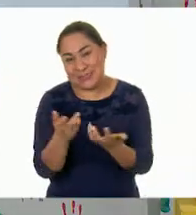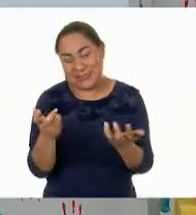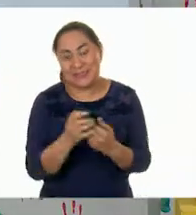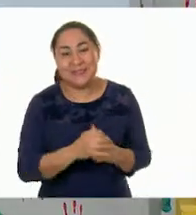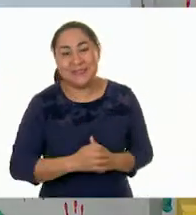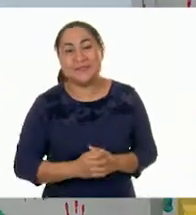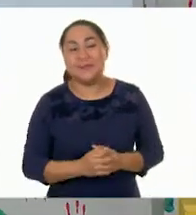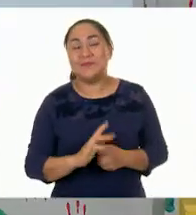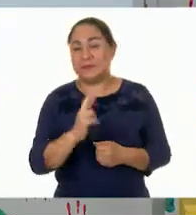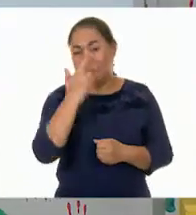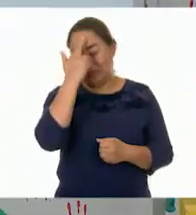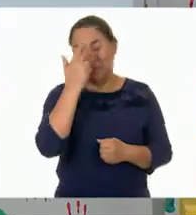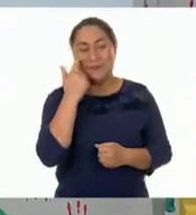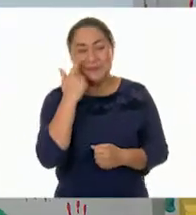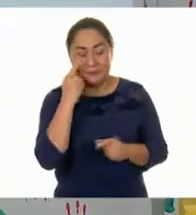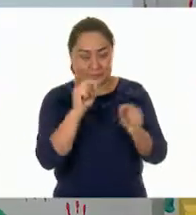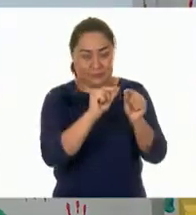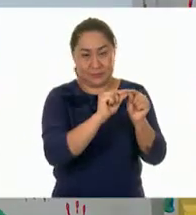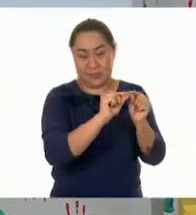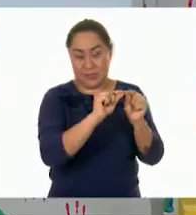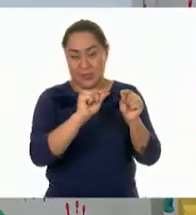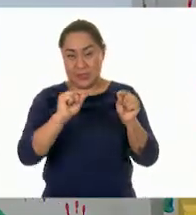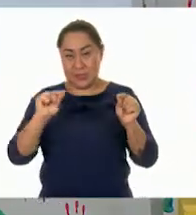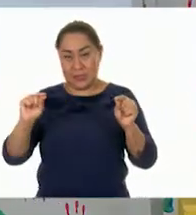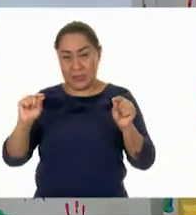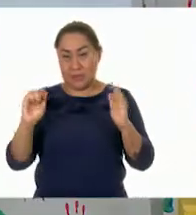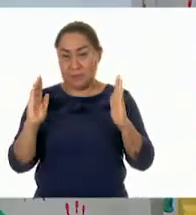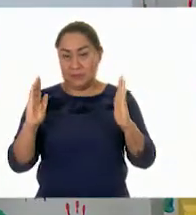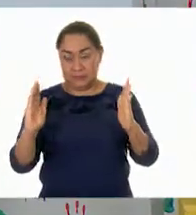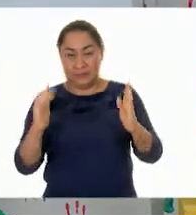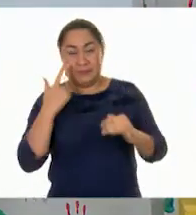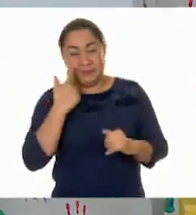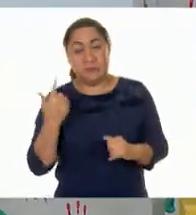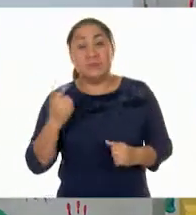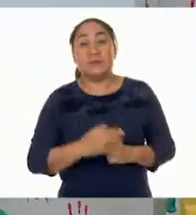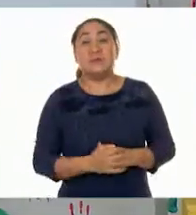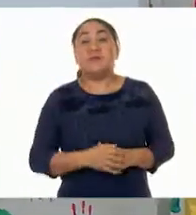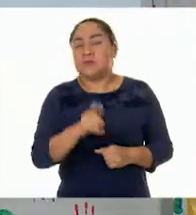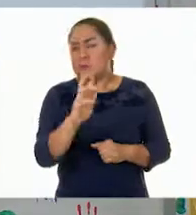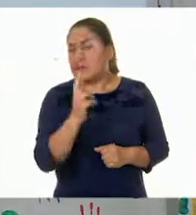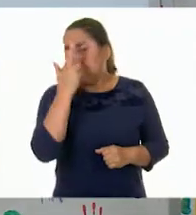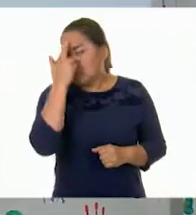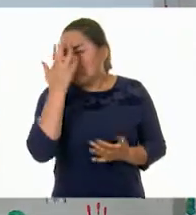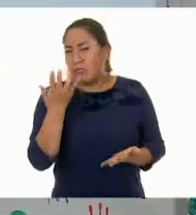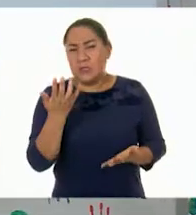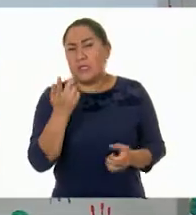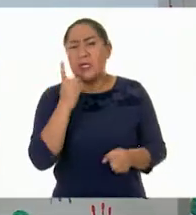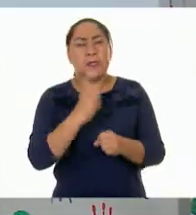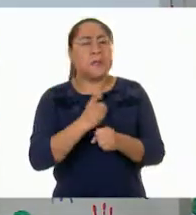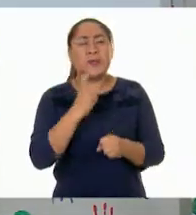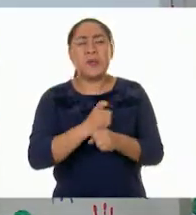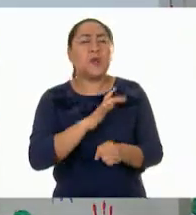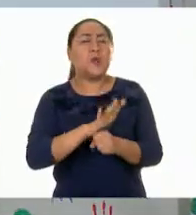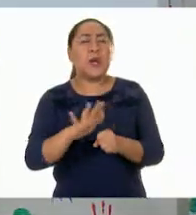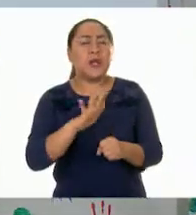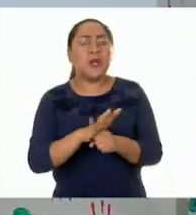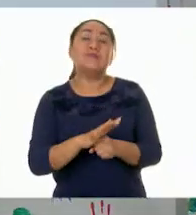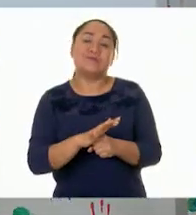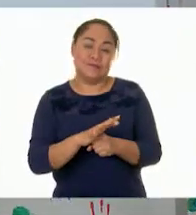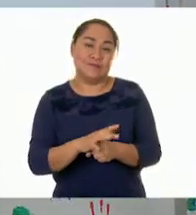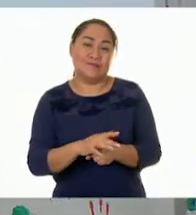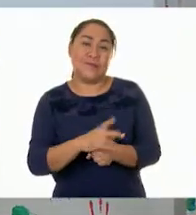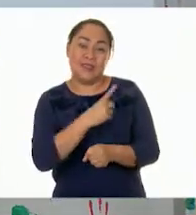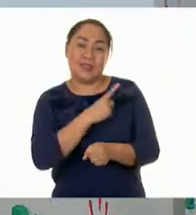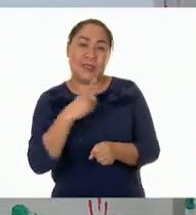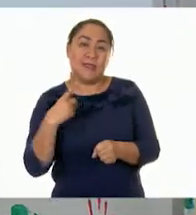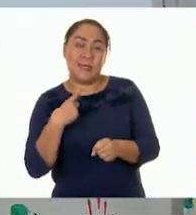rebeck. Tenemos aquí nuestra recta. Nuevamente está vacía. Recuerden cuál era el primer paso, que teníamos que tener ubicado el número